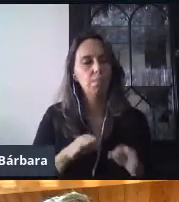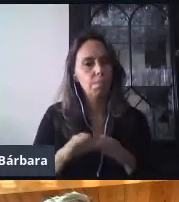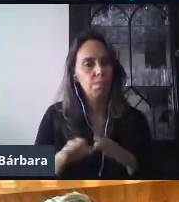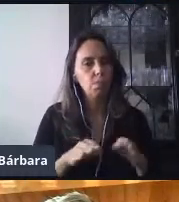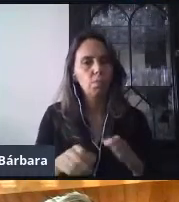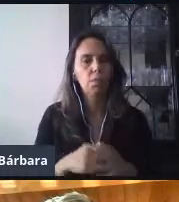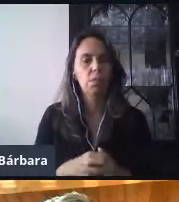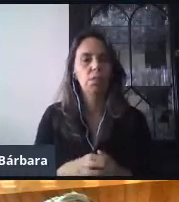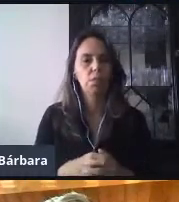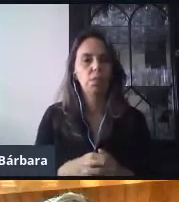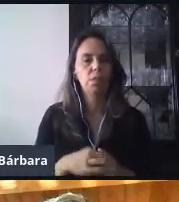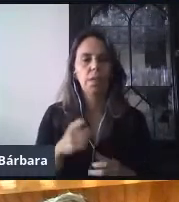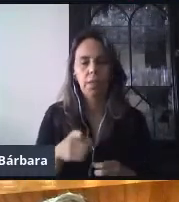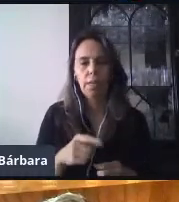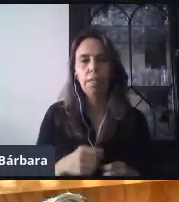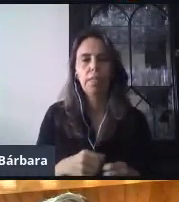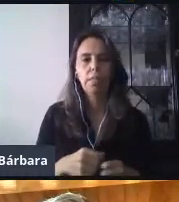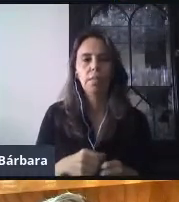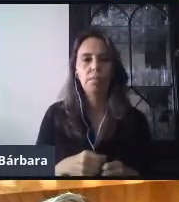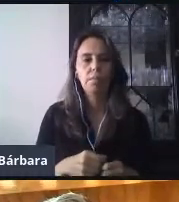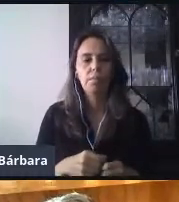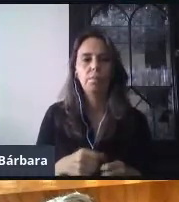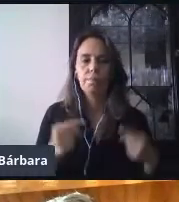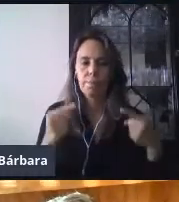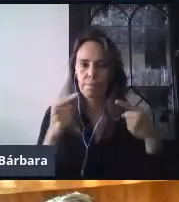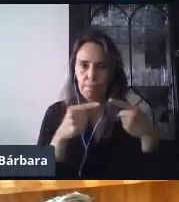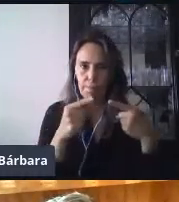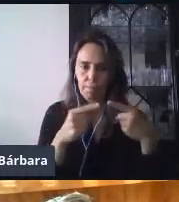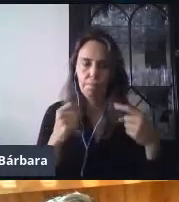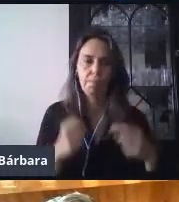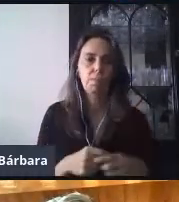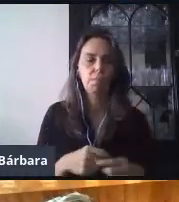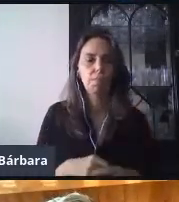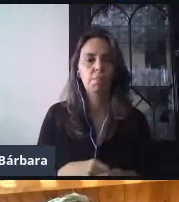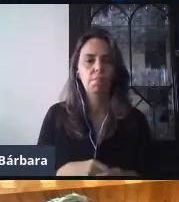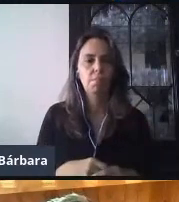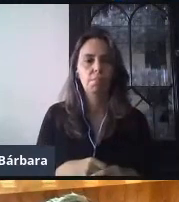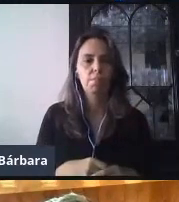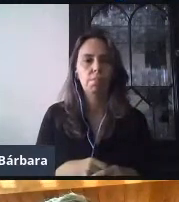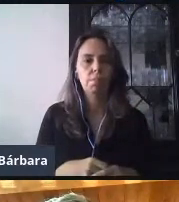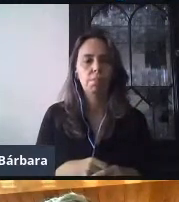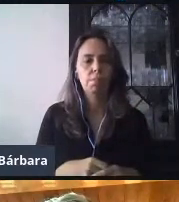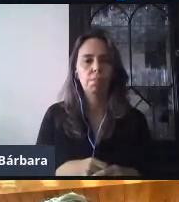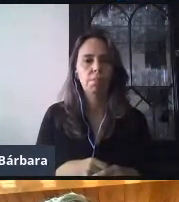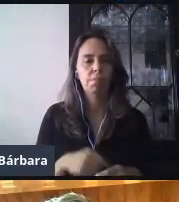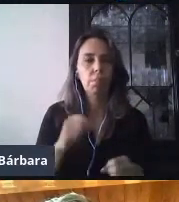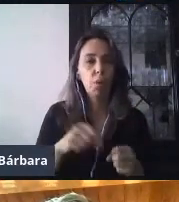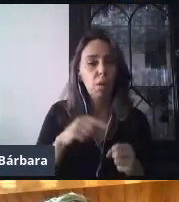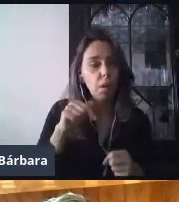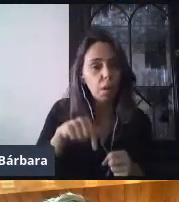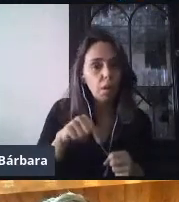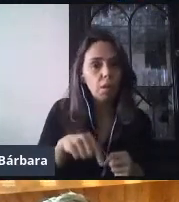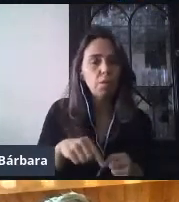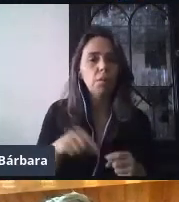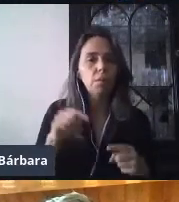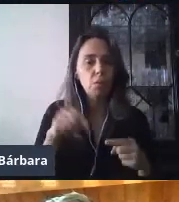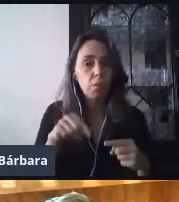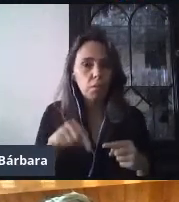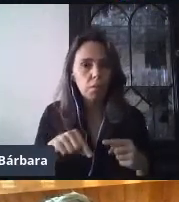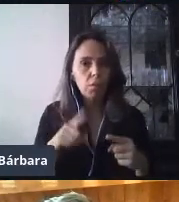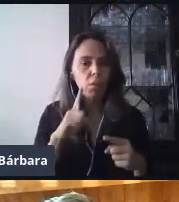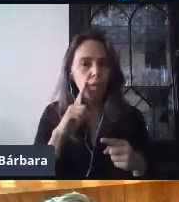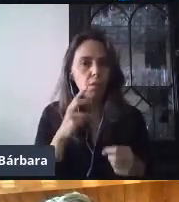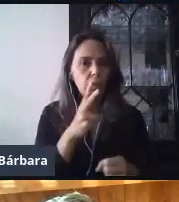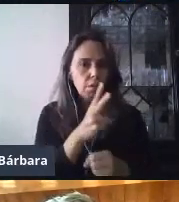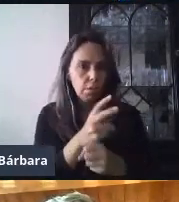cosas que aprovecho para comentarles. Primero que nada, como observarán, hoy tenemos no solo una